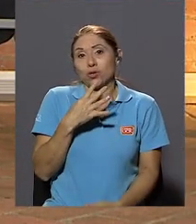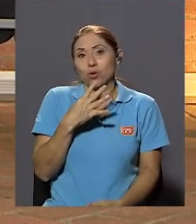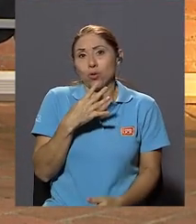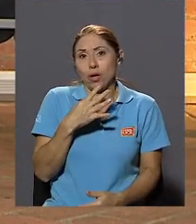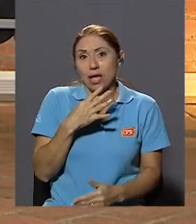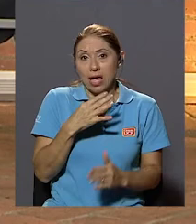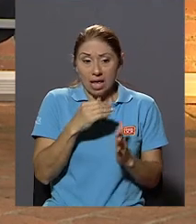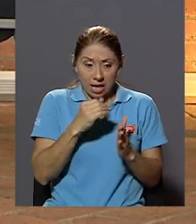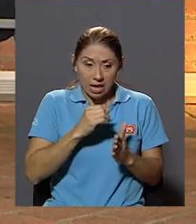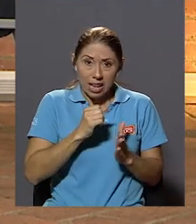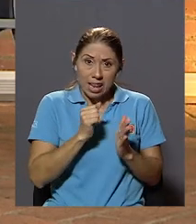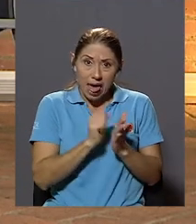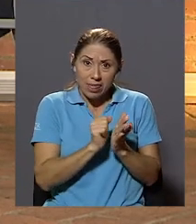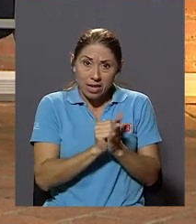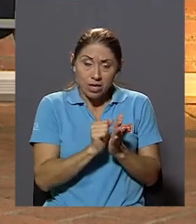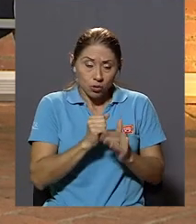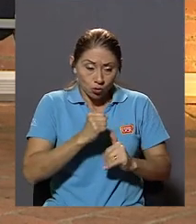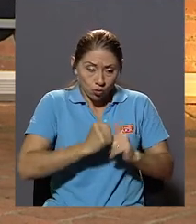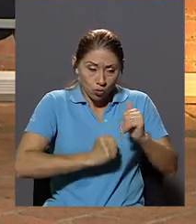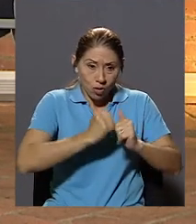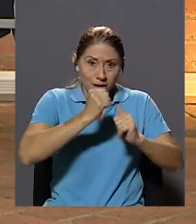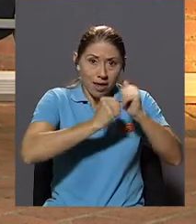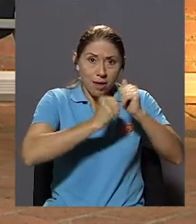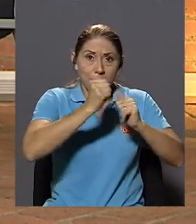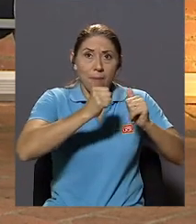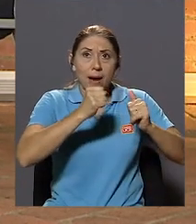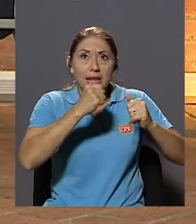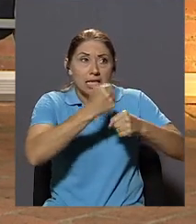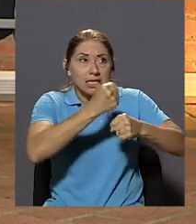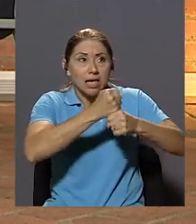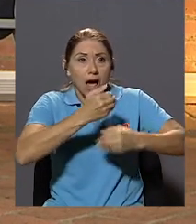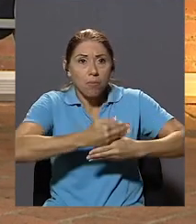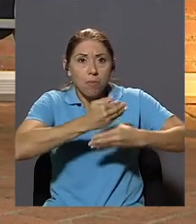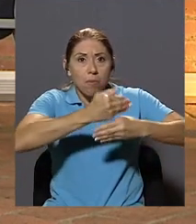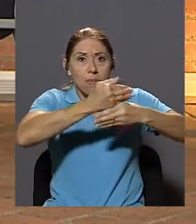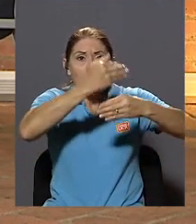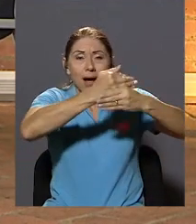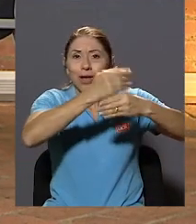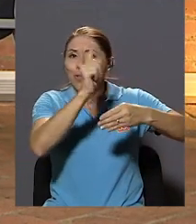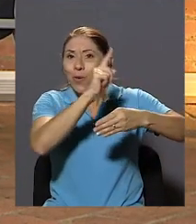varilla No Es que Lo que hay Ahí adentro Es primer Mundo